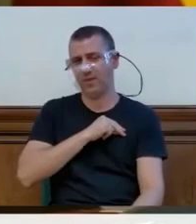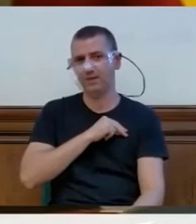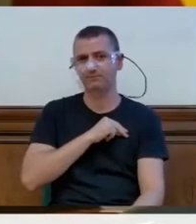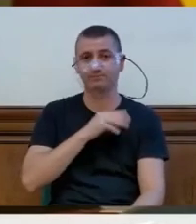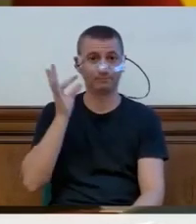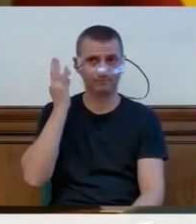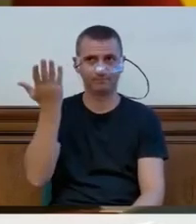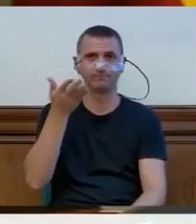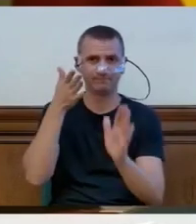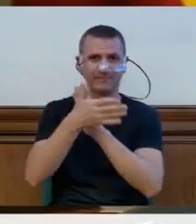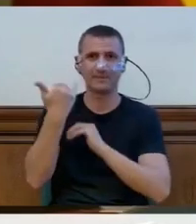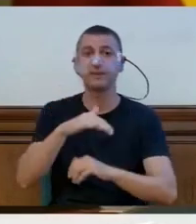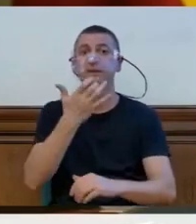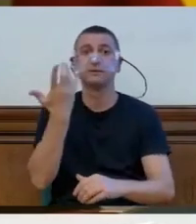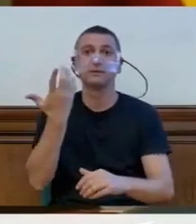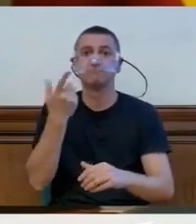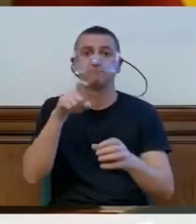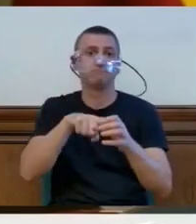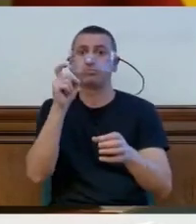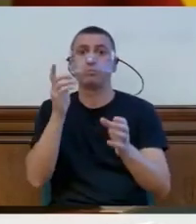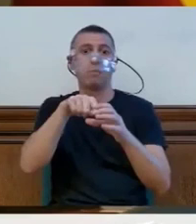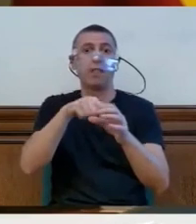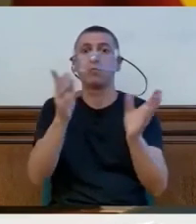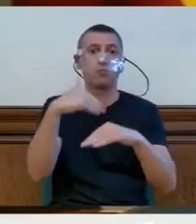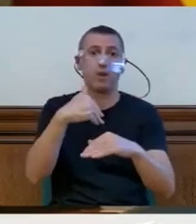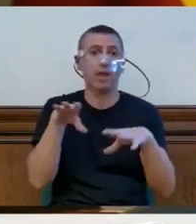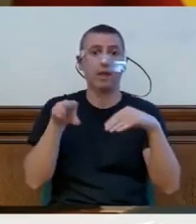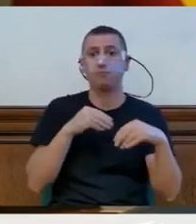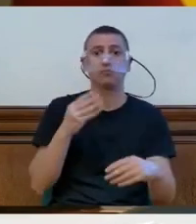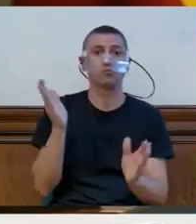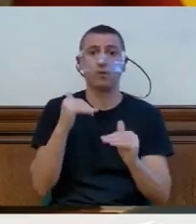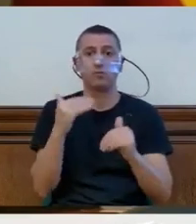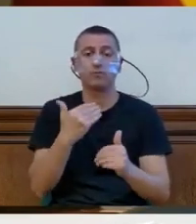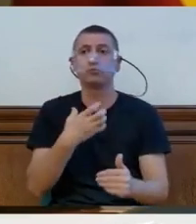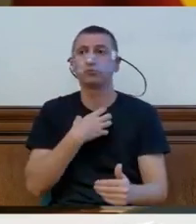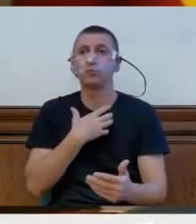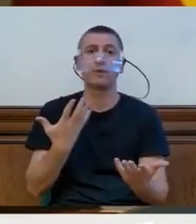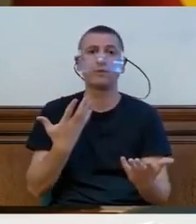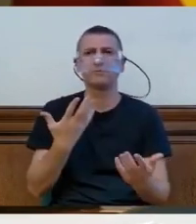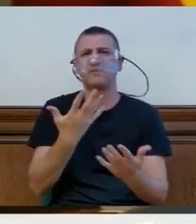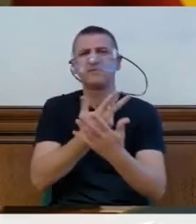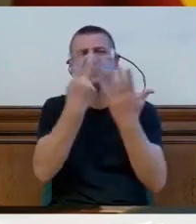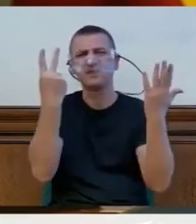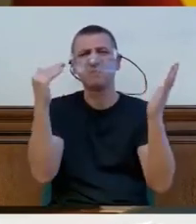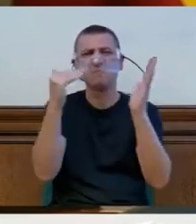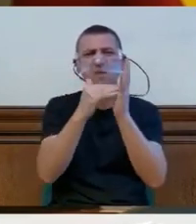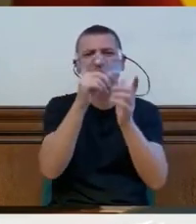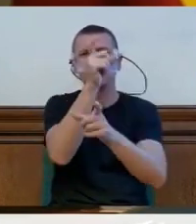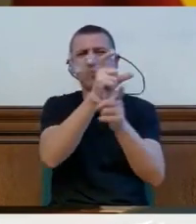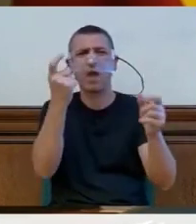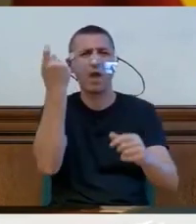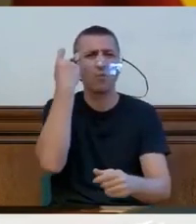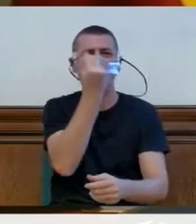Si no tienes la suerte de que te admitan y, como les ha pasado, a más de 17.000 jóvenes que no han